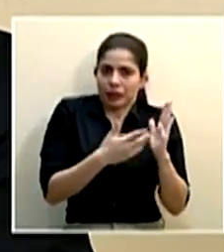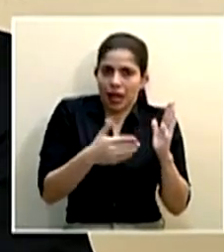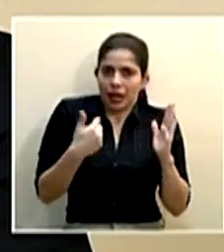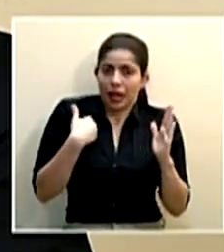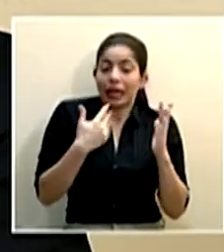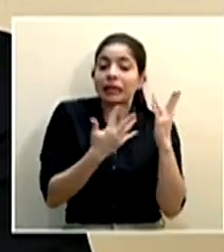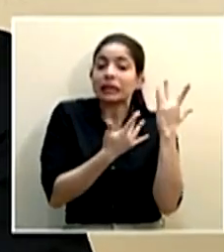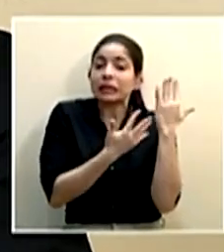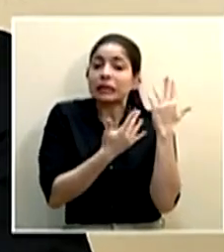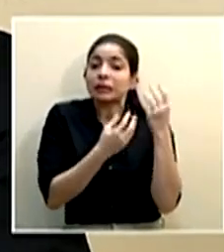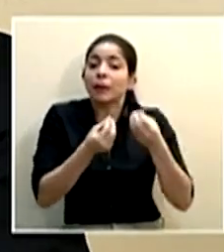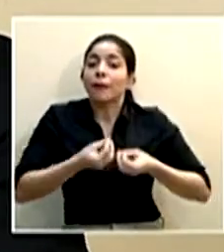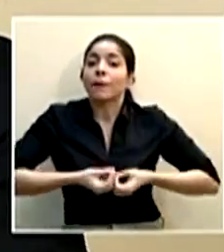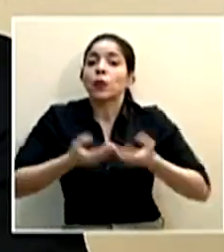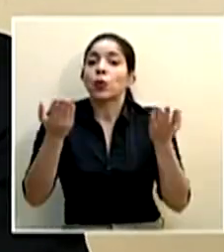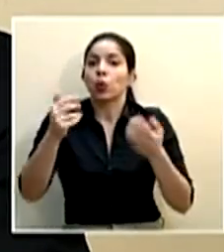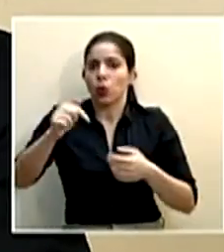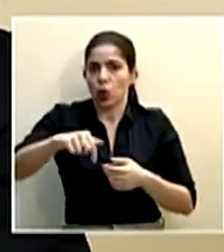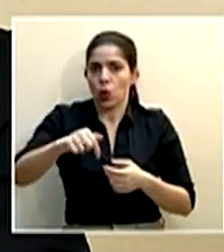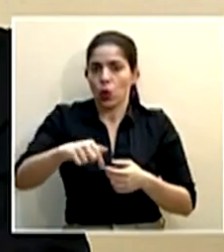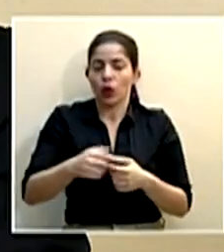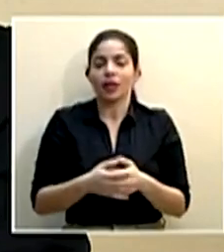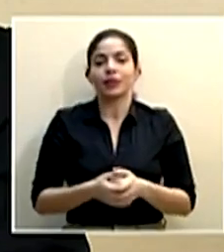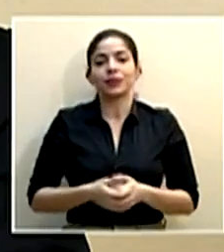esperamos hacerlo público el día de hoy.